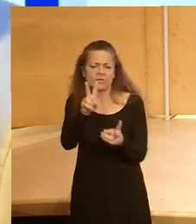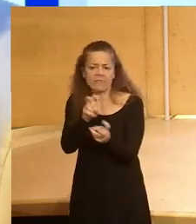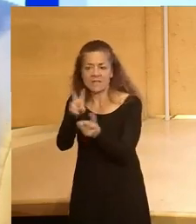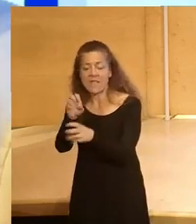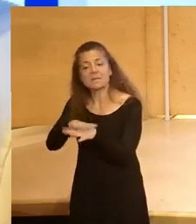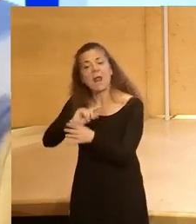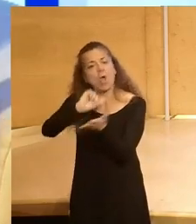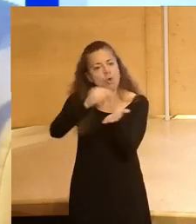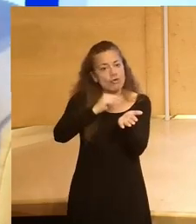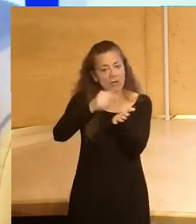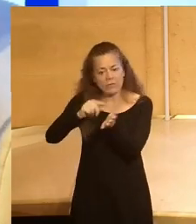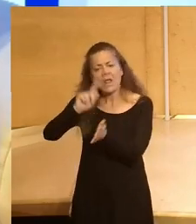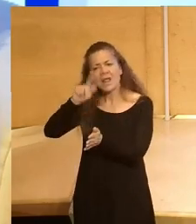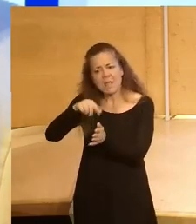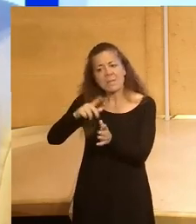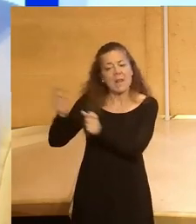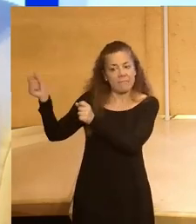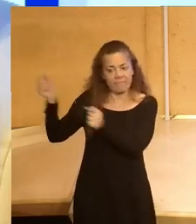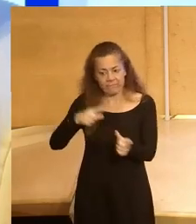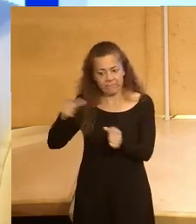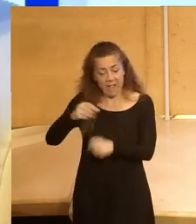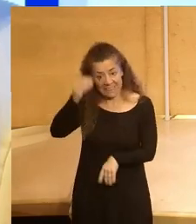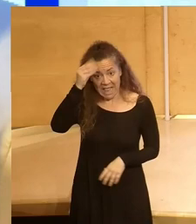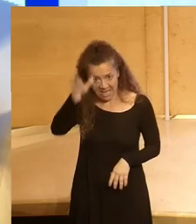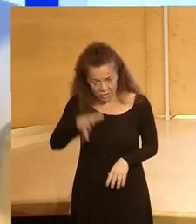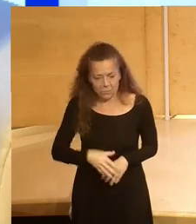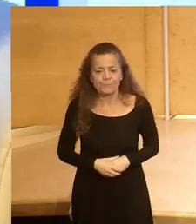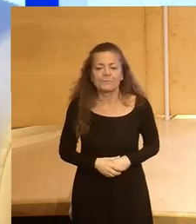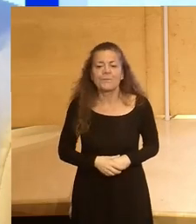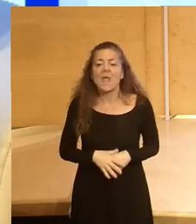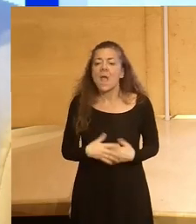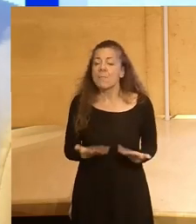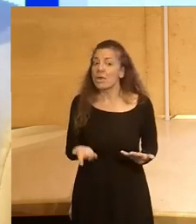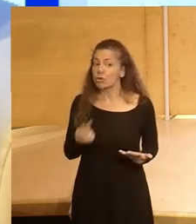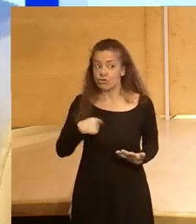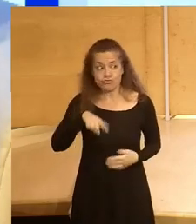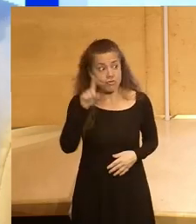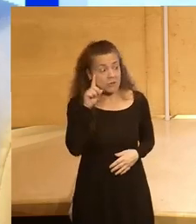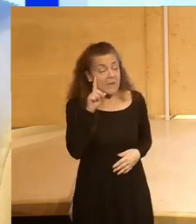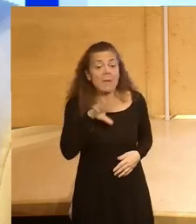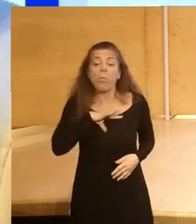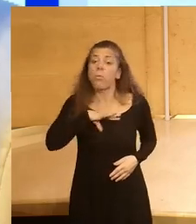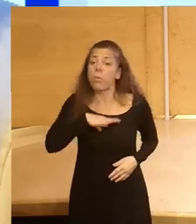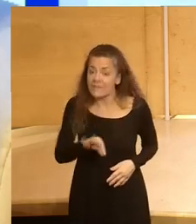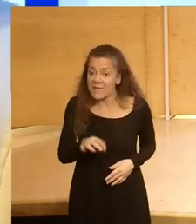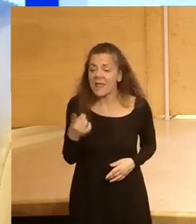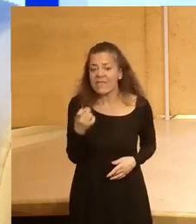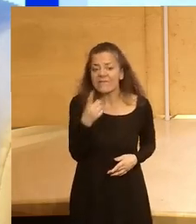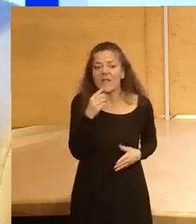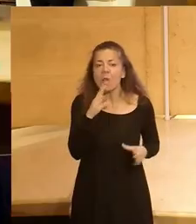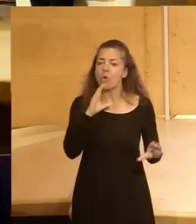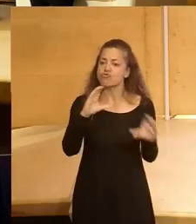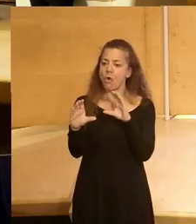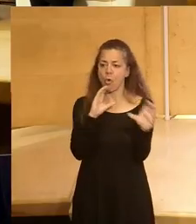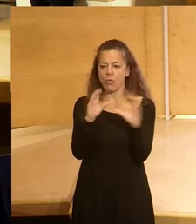para la contratación incluso para la repatriación de talento pero no era consciente de que quizá tenemos que establecer un canal de